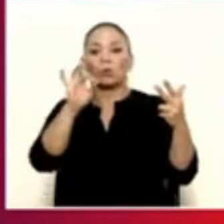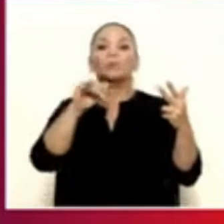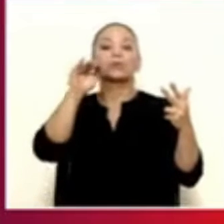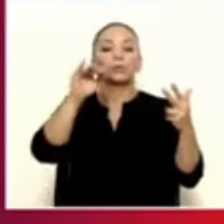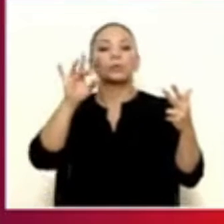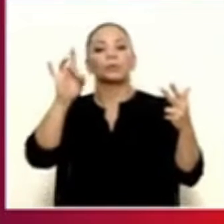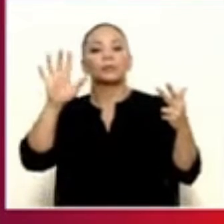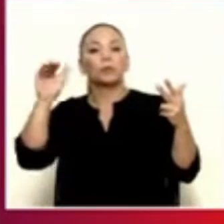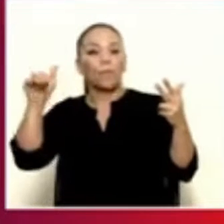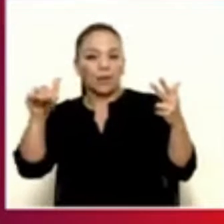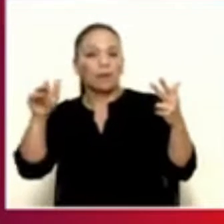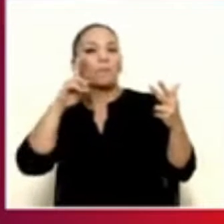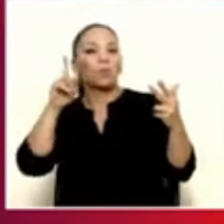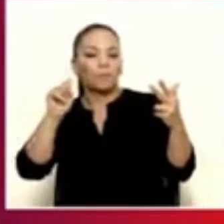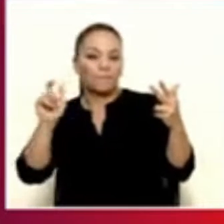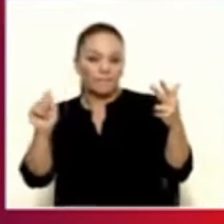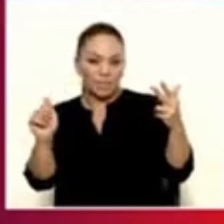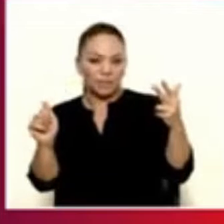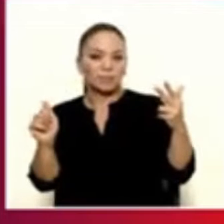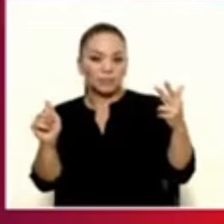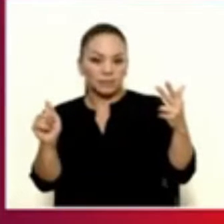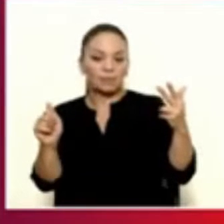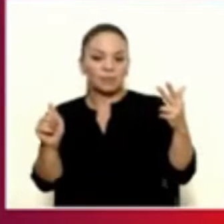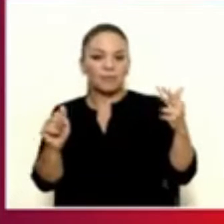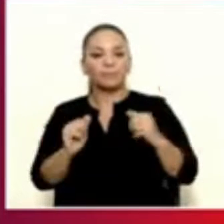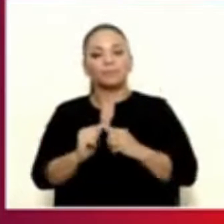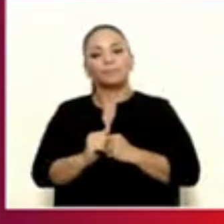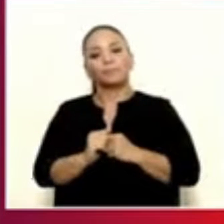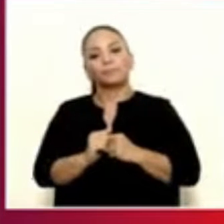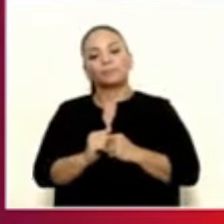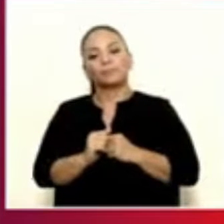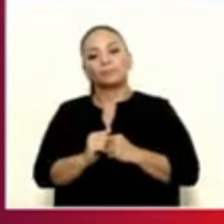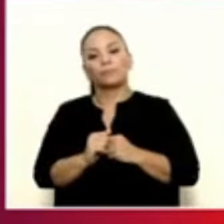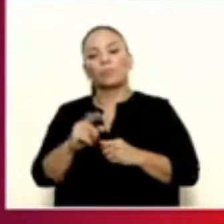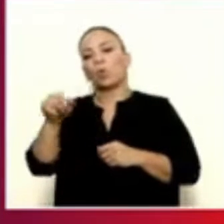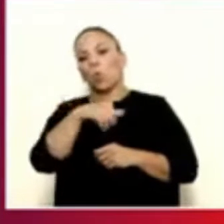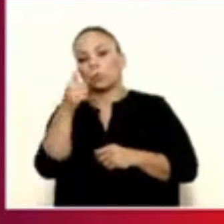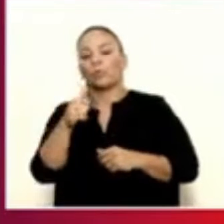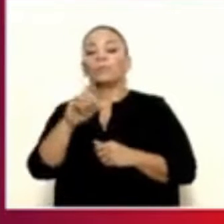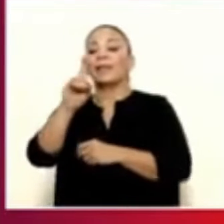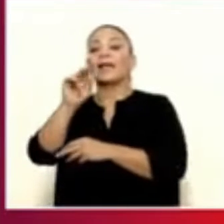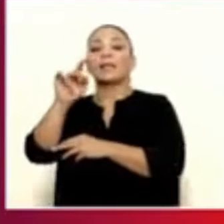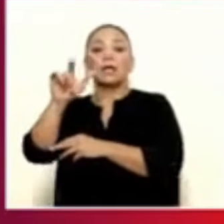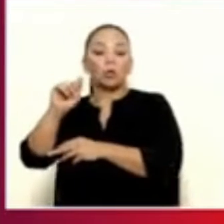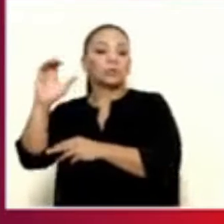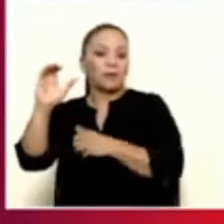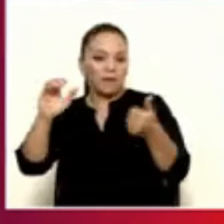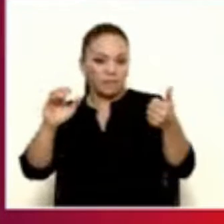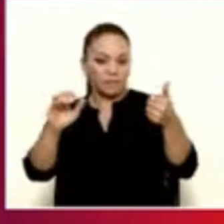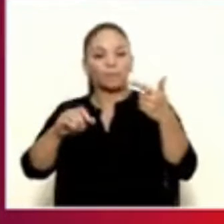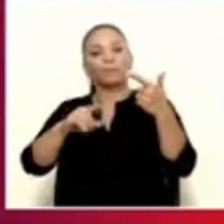.085.000 colones por mes. Contra, por ejemplo, Danilo Chaverri Soto,